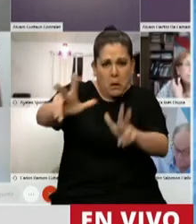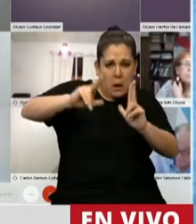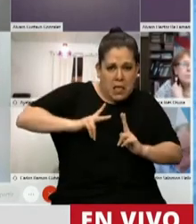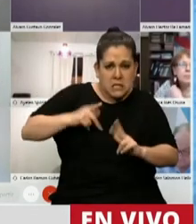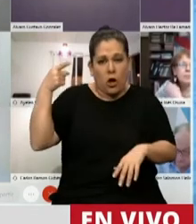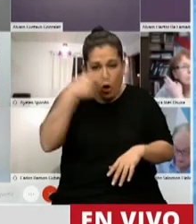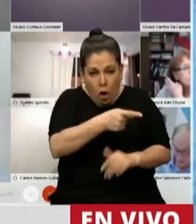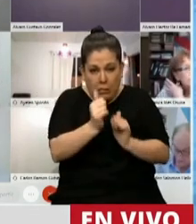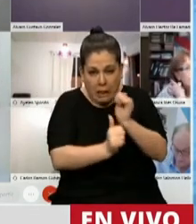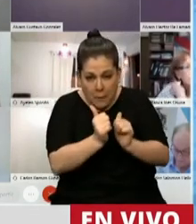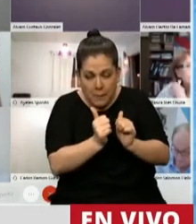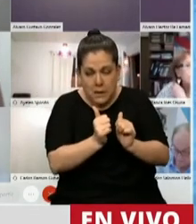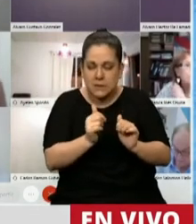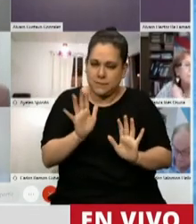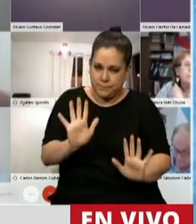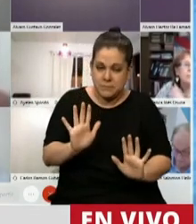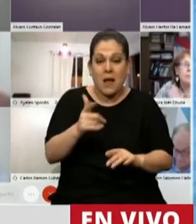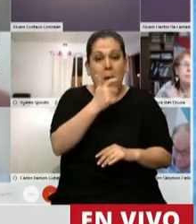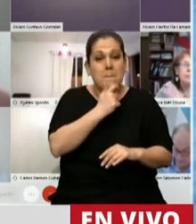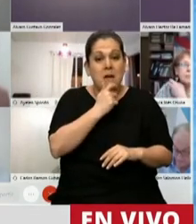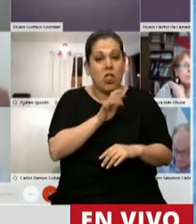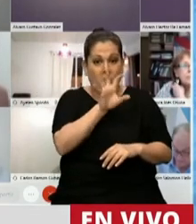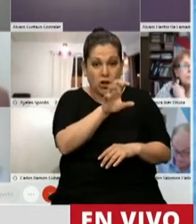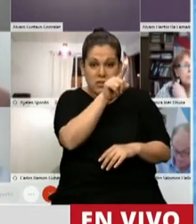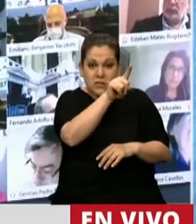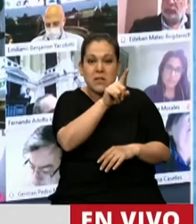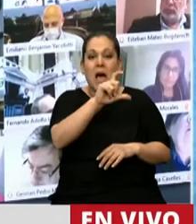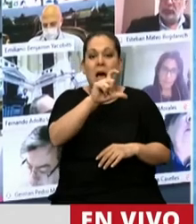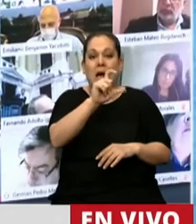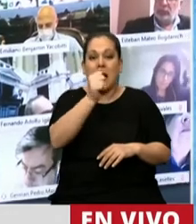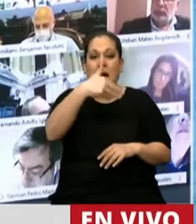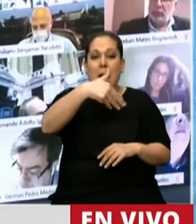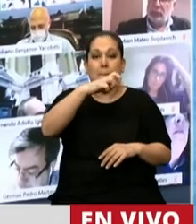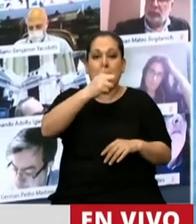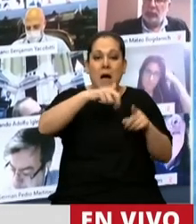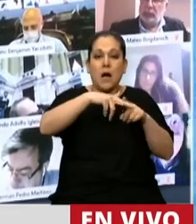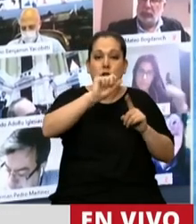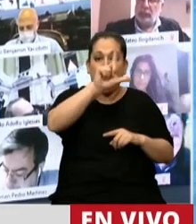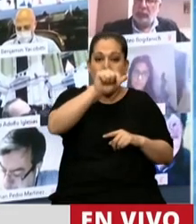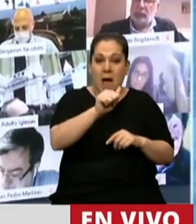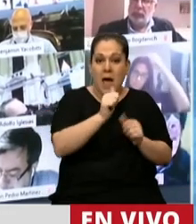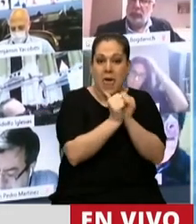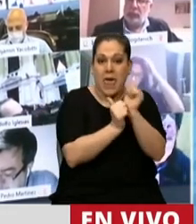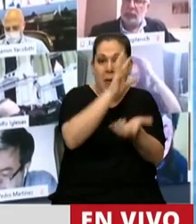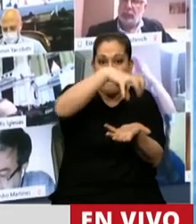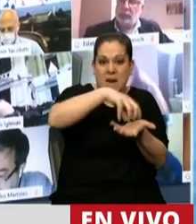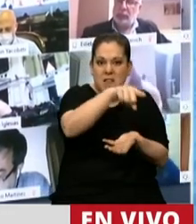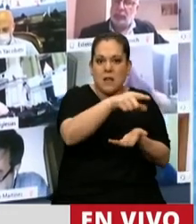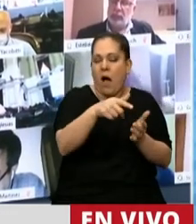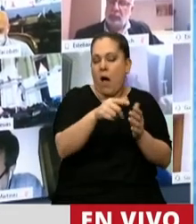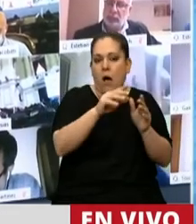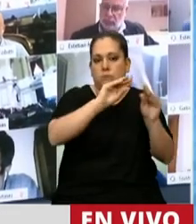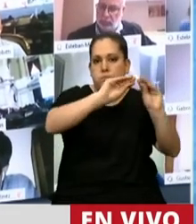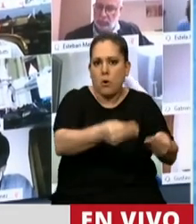antiempresa? Mire, en Mendoza se fue la Campañola después de 70 años gracias a las políticas de la gestión de Mauricio